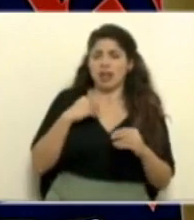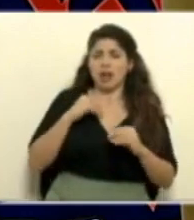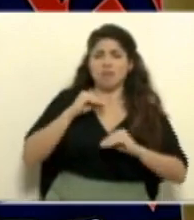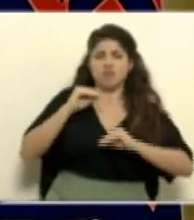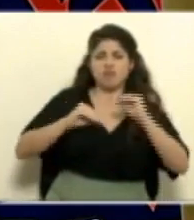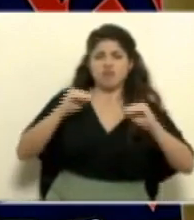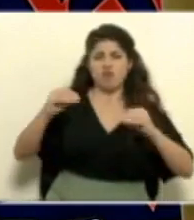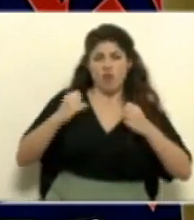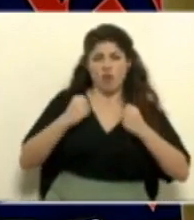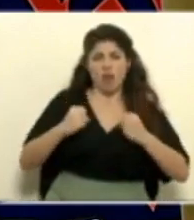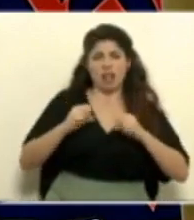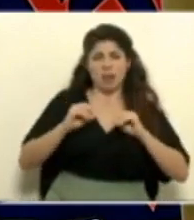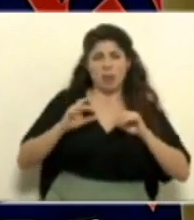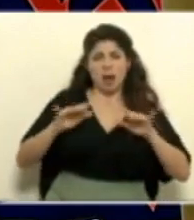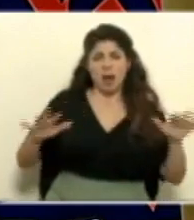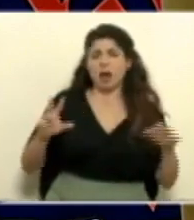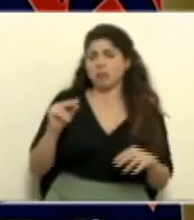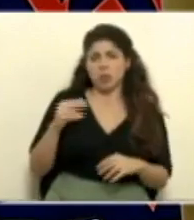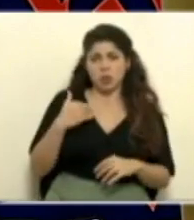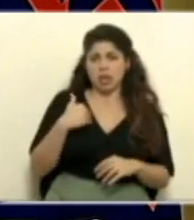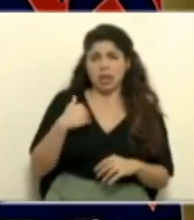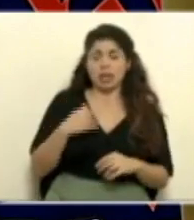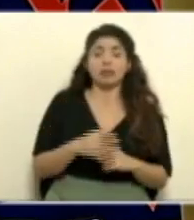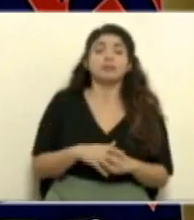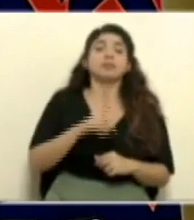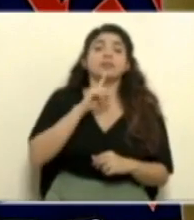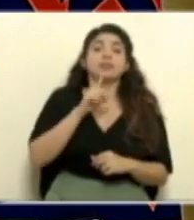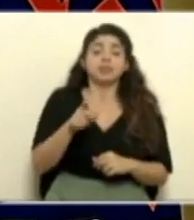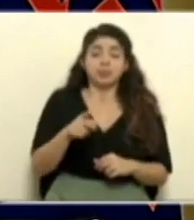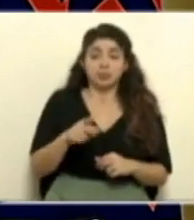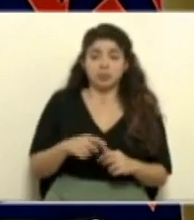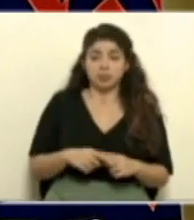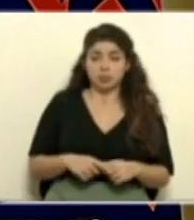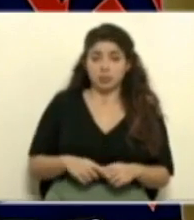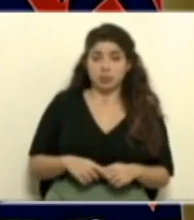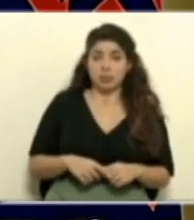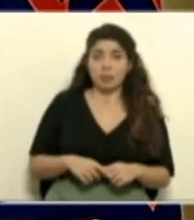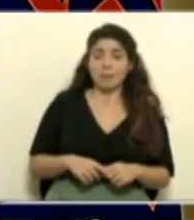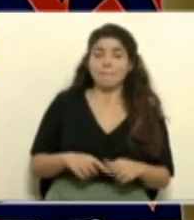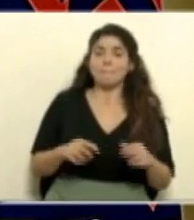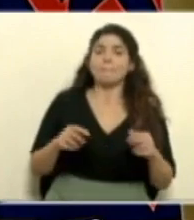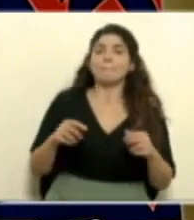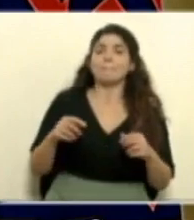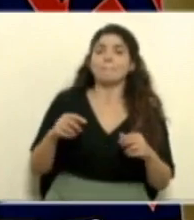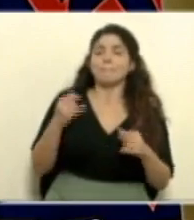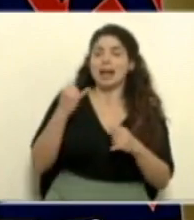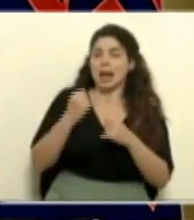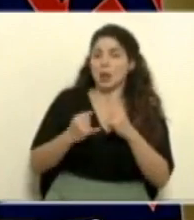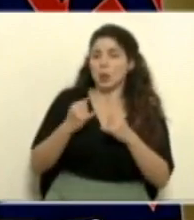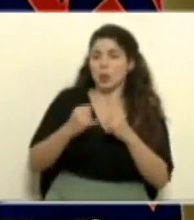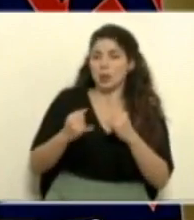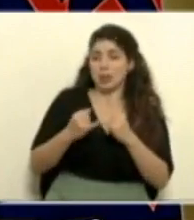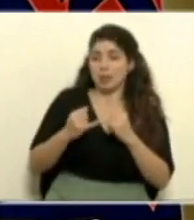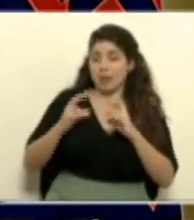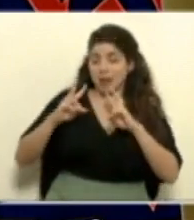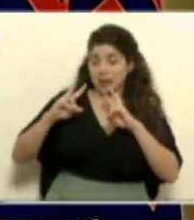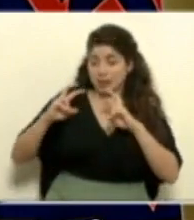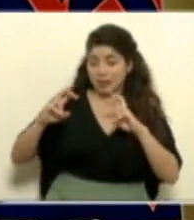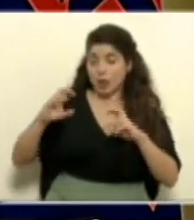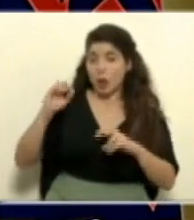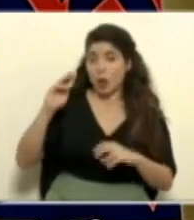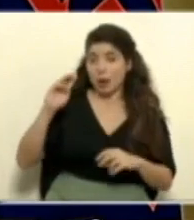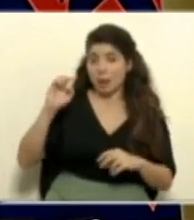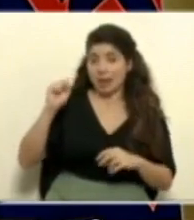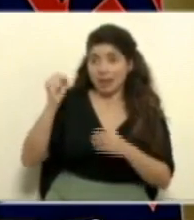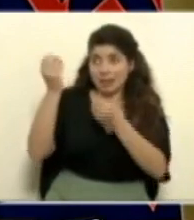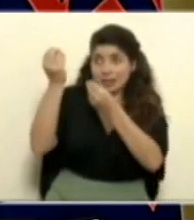sostenida en la población efectivamente es más según las últimas clasificaciones de OMS